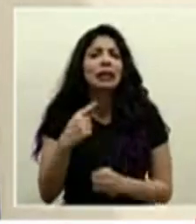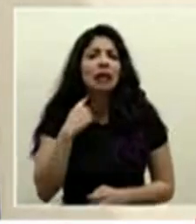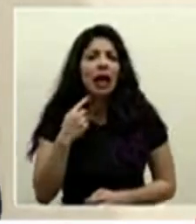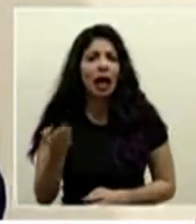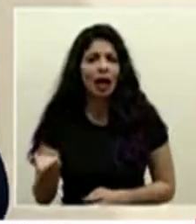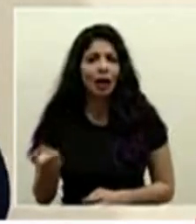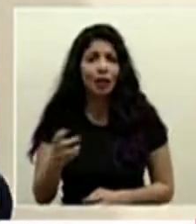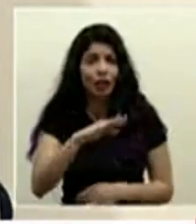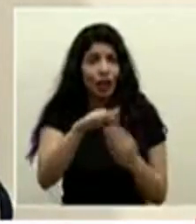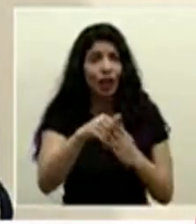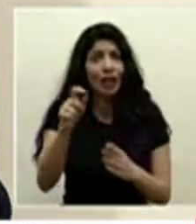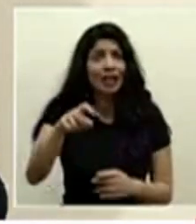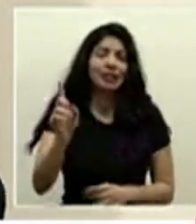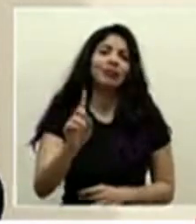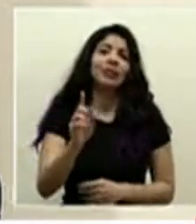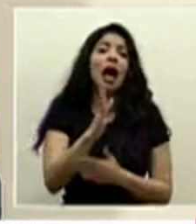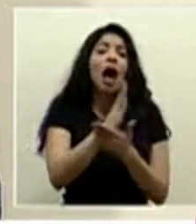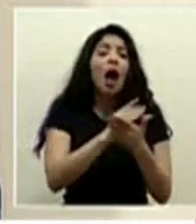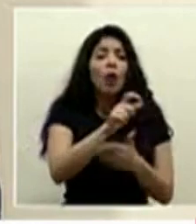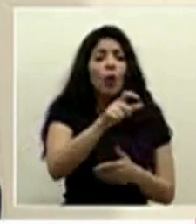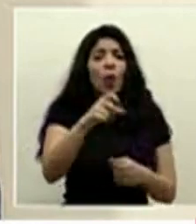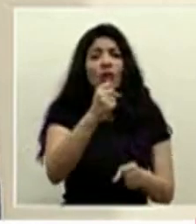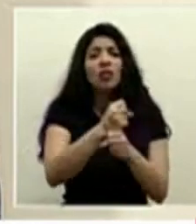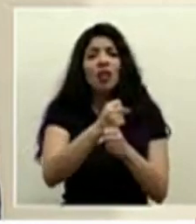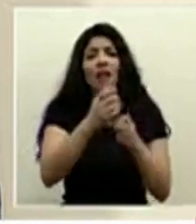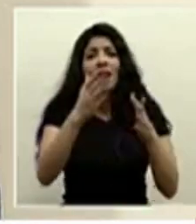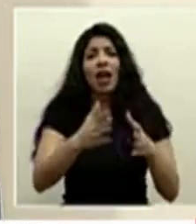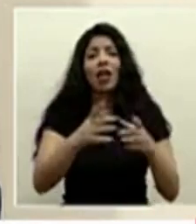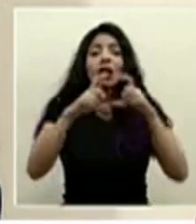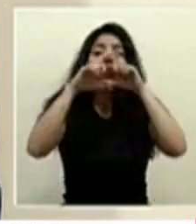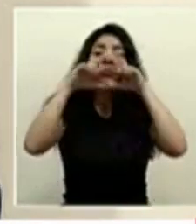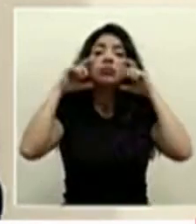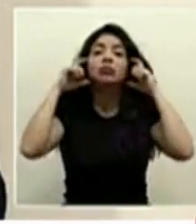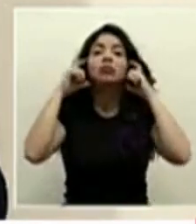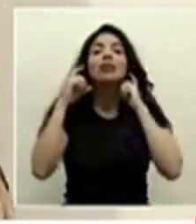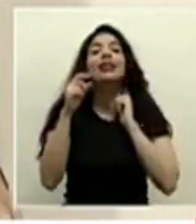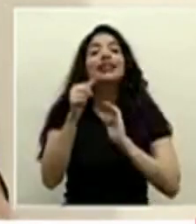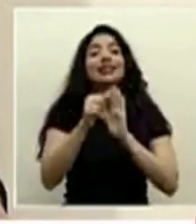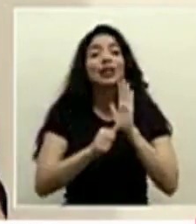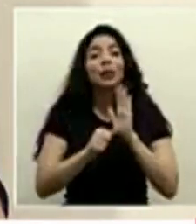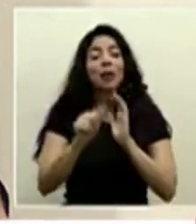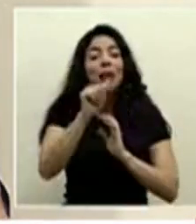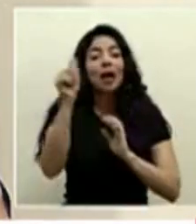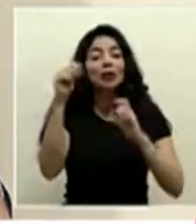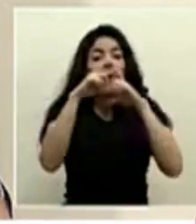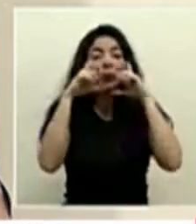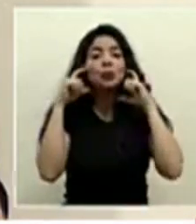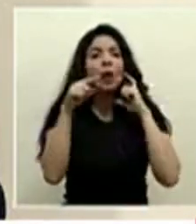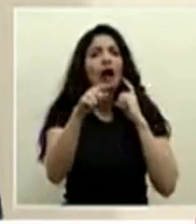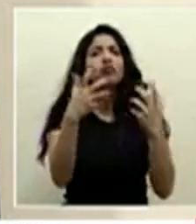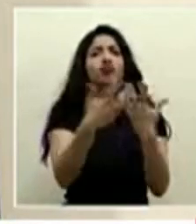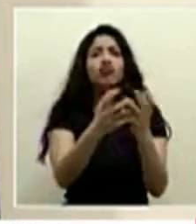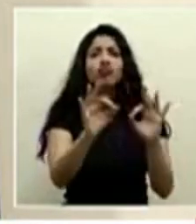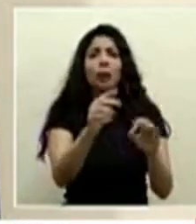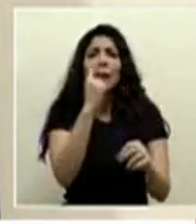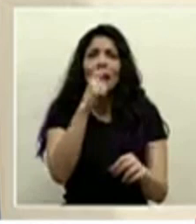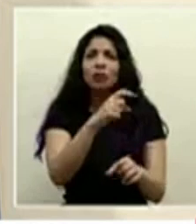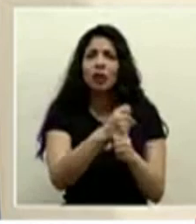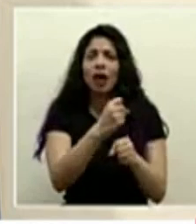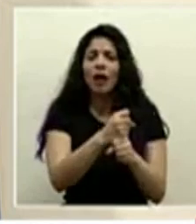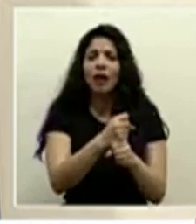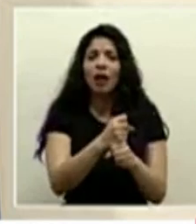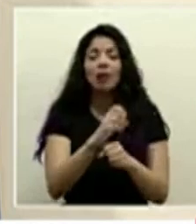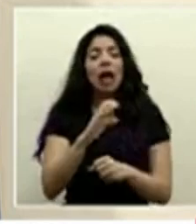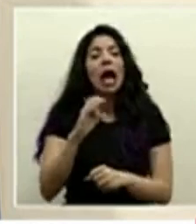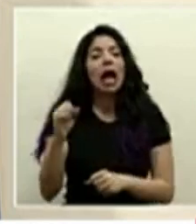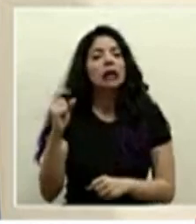hay ciertas funciones donde una mascarilla quirúrgica es perfectamente aceptable y la caja